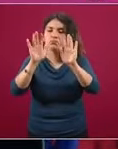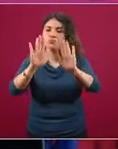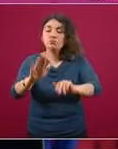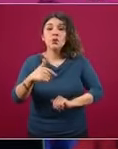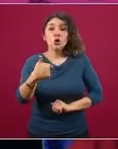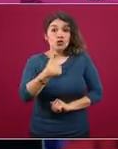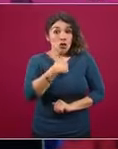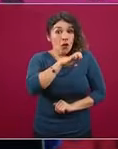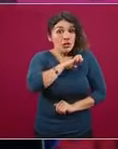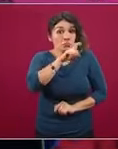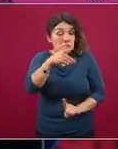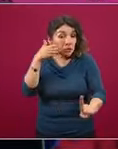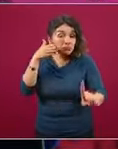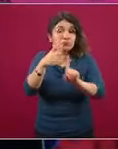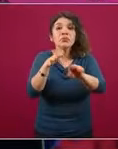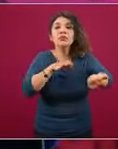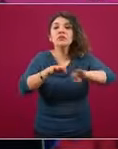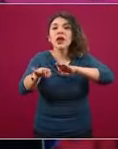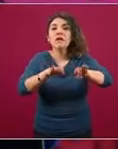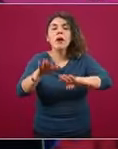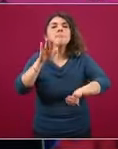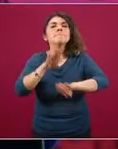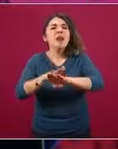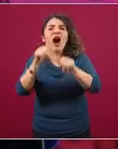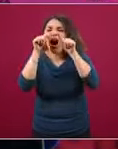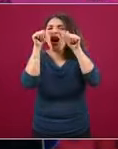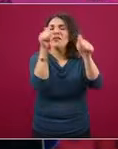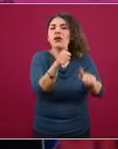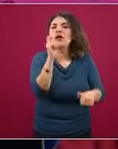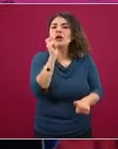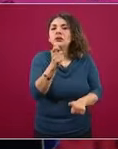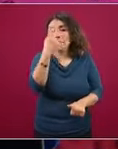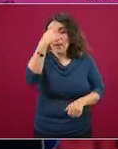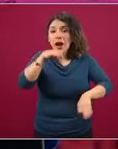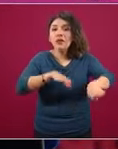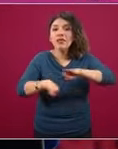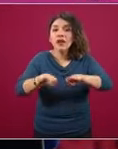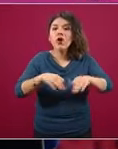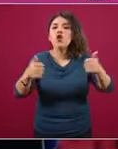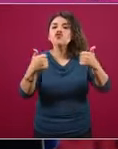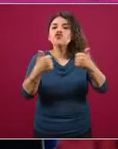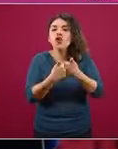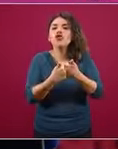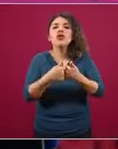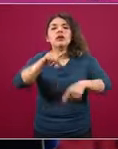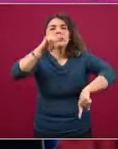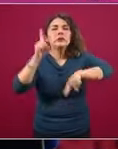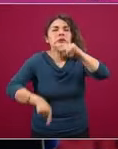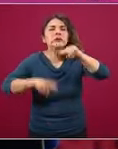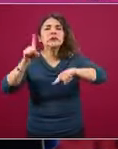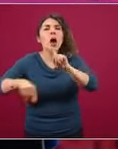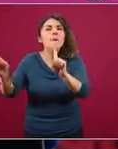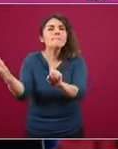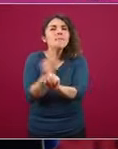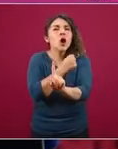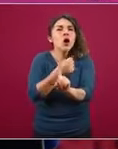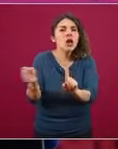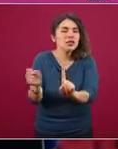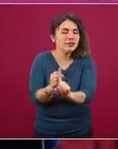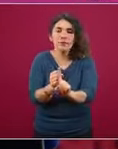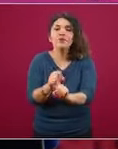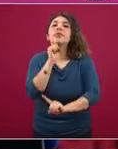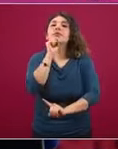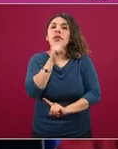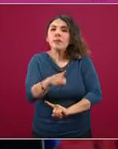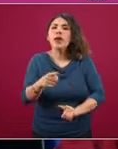en especial trabajamos más enfocados a trabajar y combatir las violencias de género, pero también a